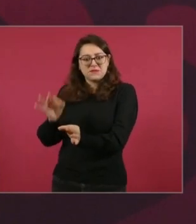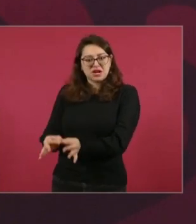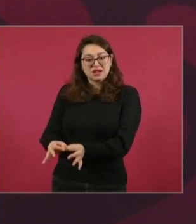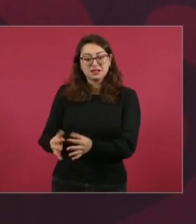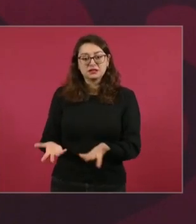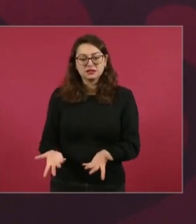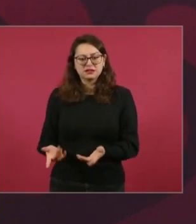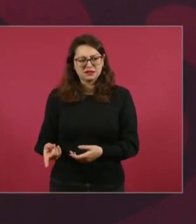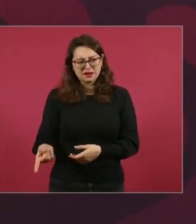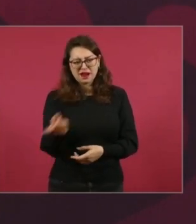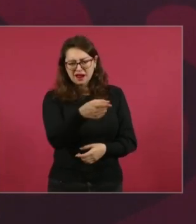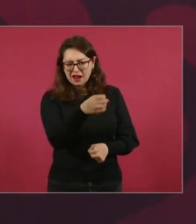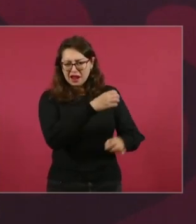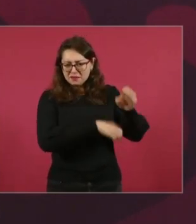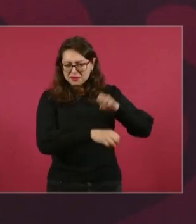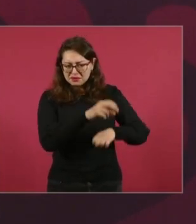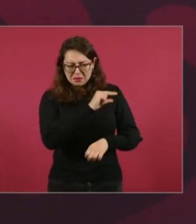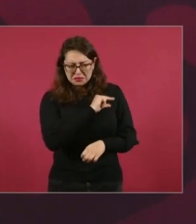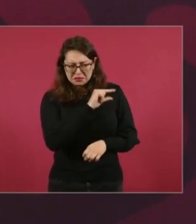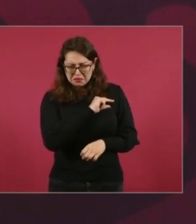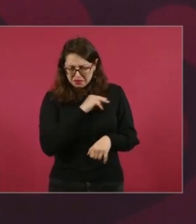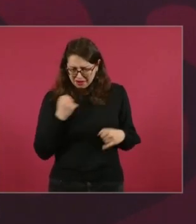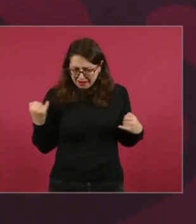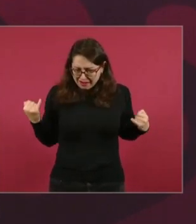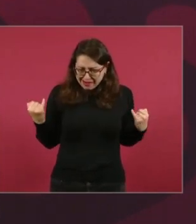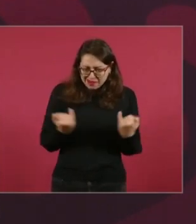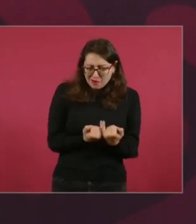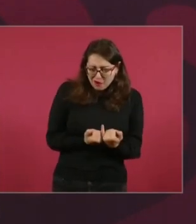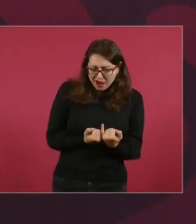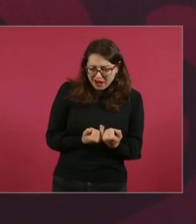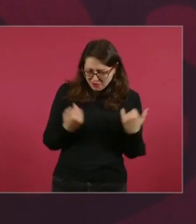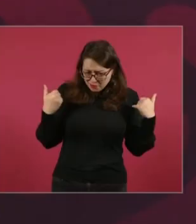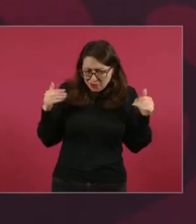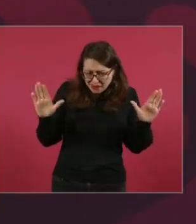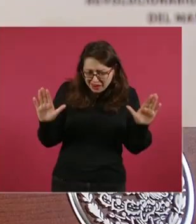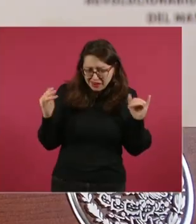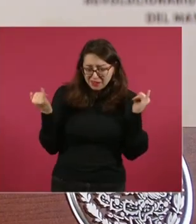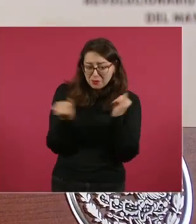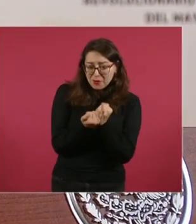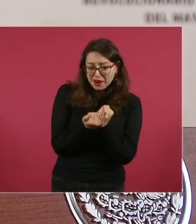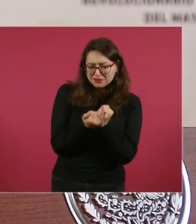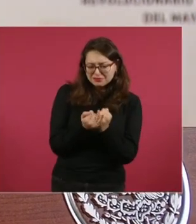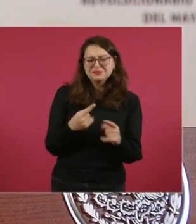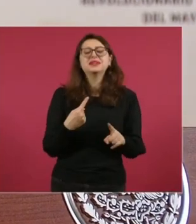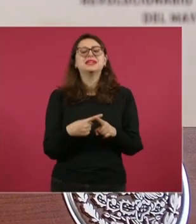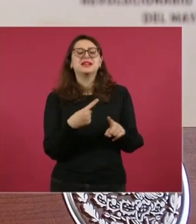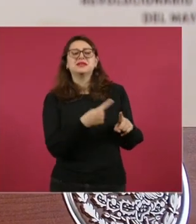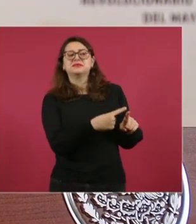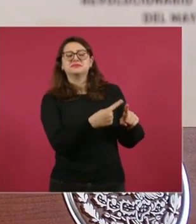de ese aeropuerto, con la belleza de ese aeropuerto?